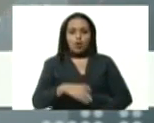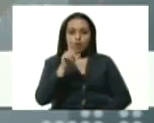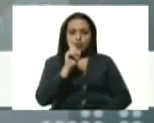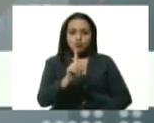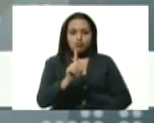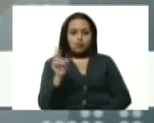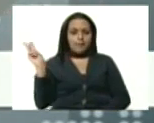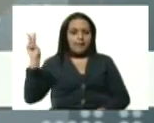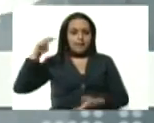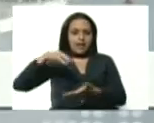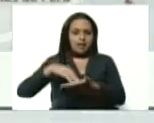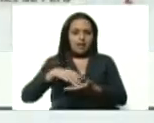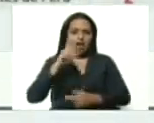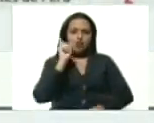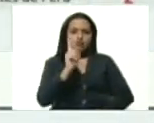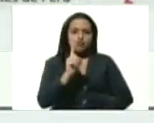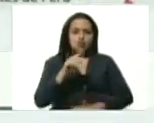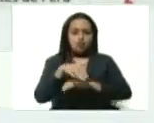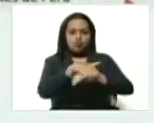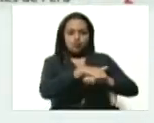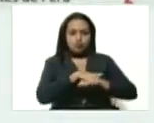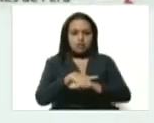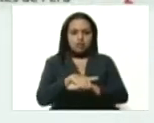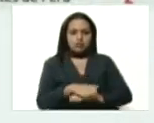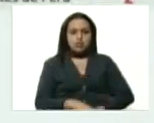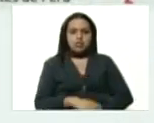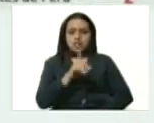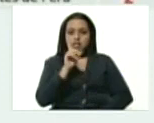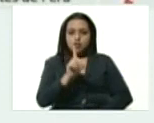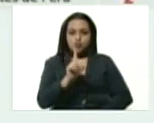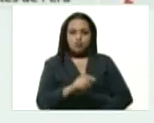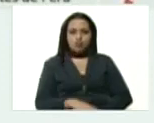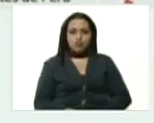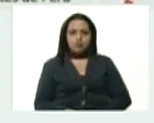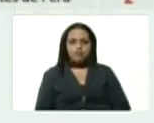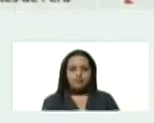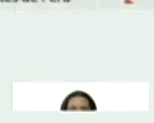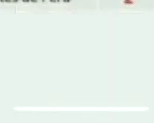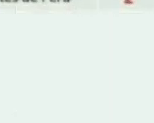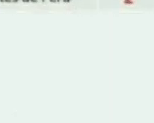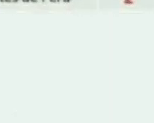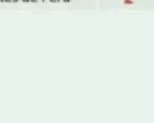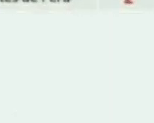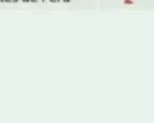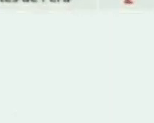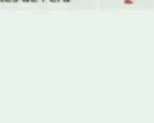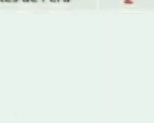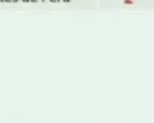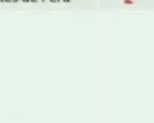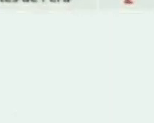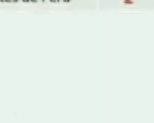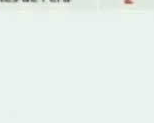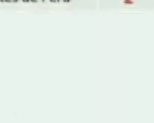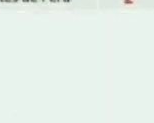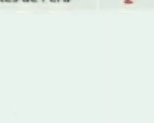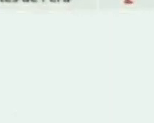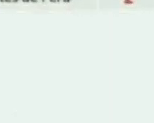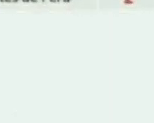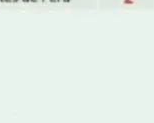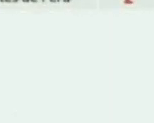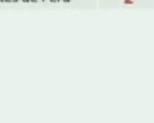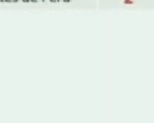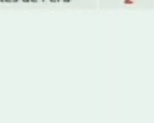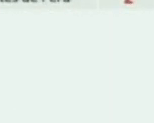Estado Miranda, uno al Estado Trujillo y uno al Estado Monada. De esos